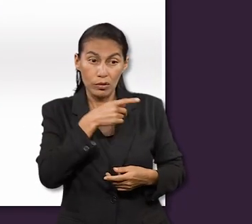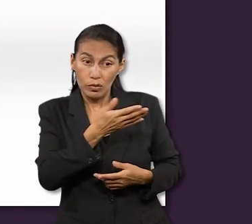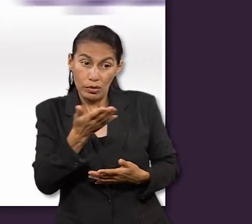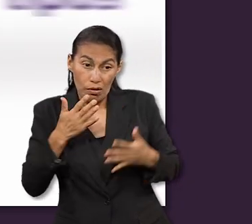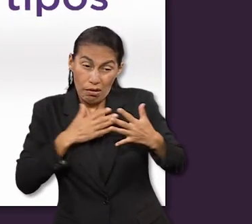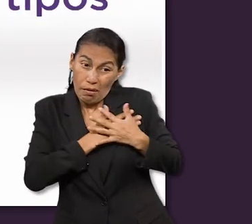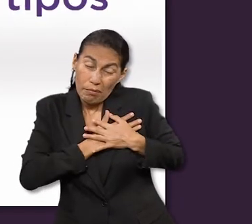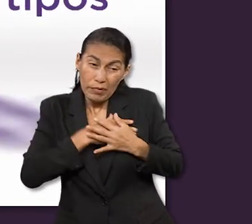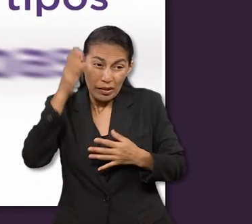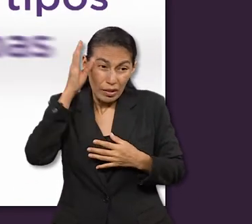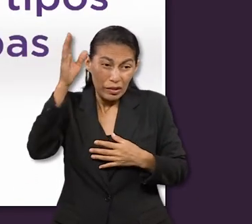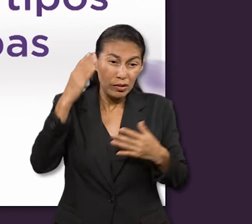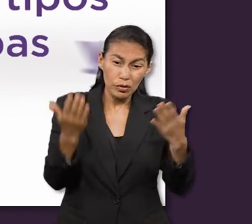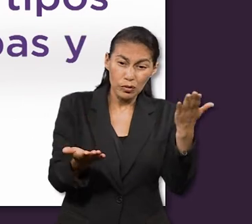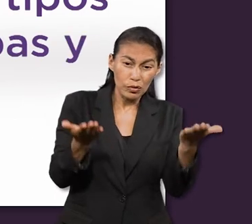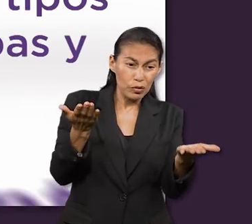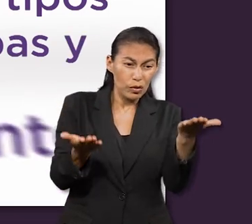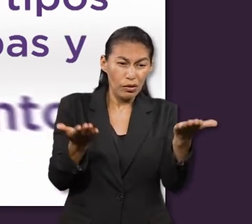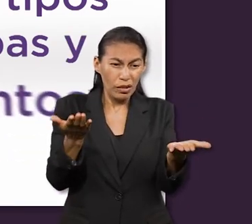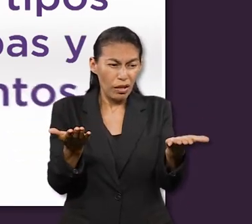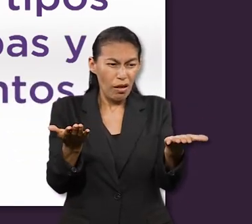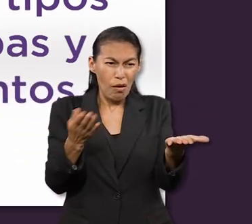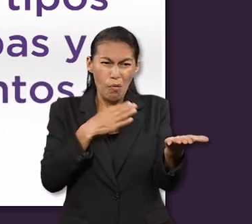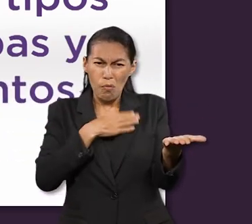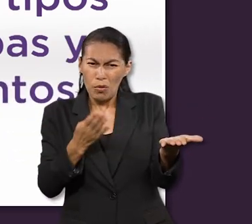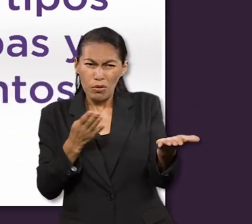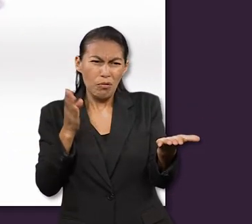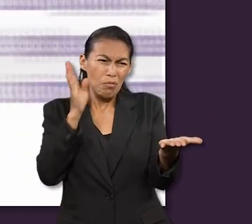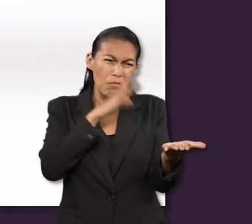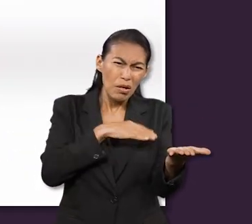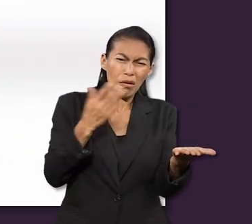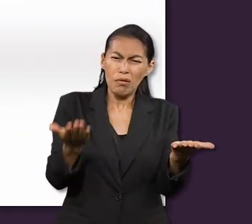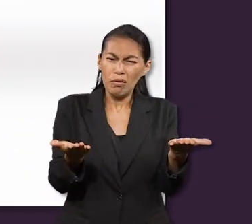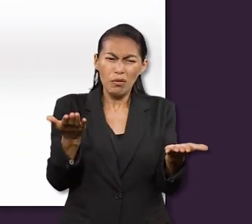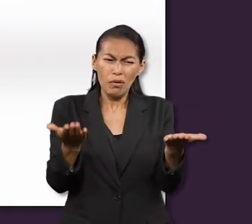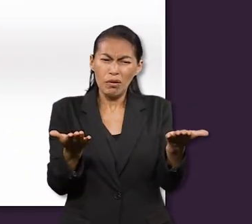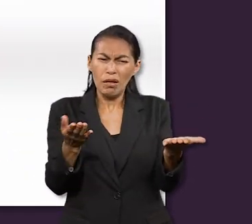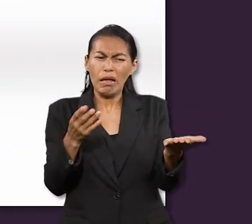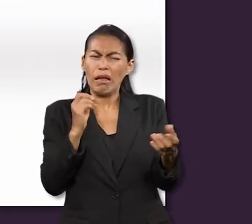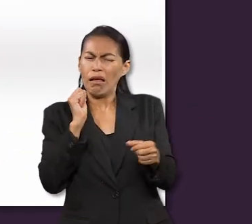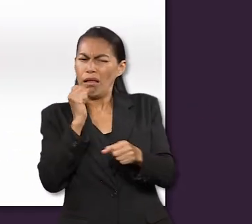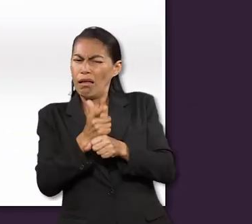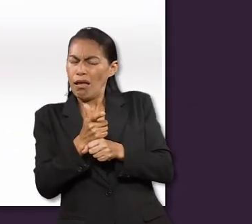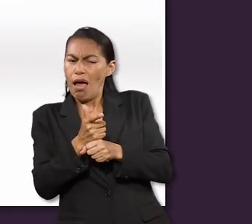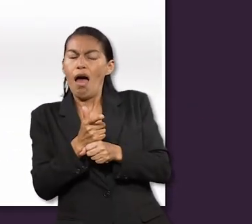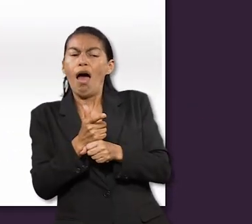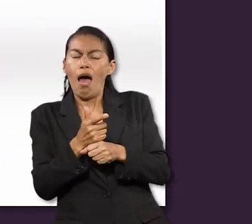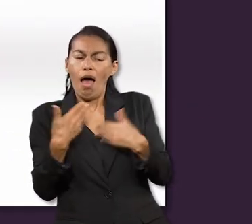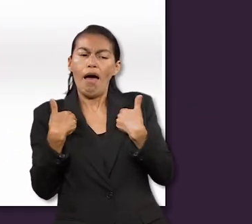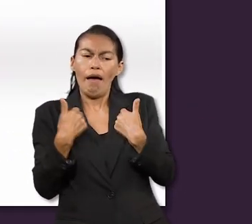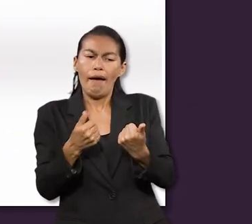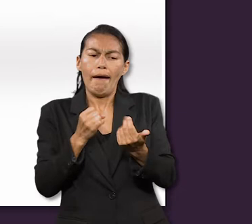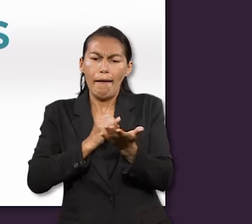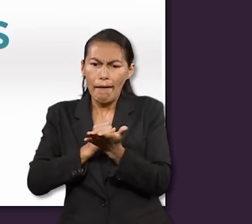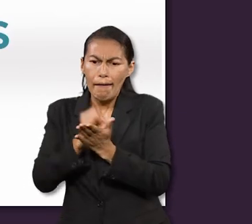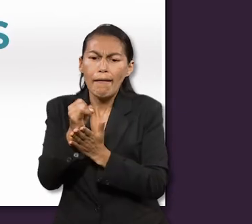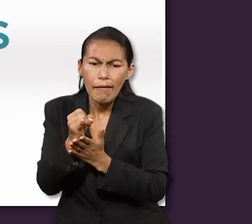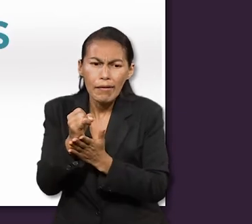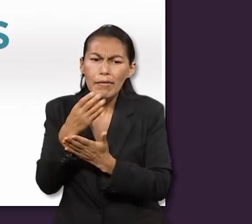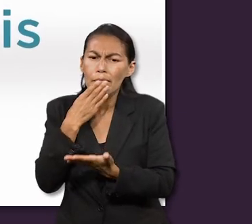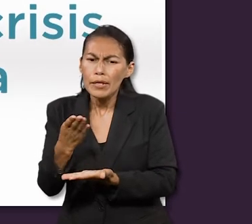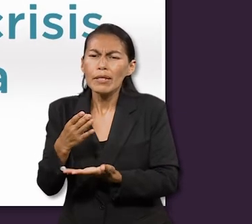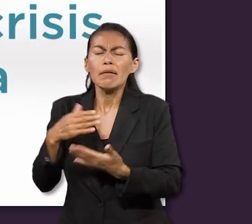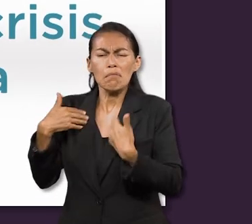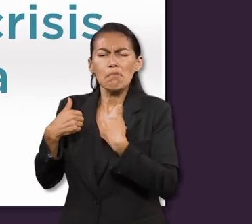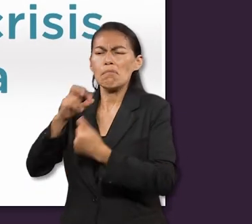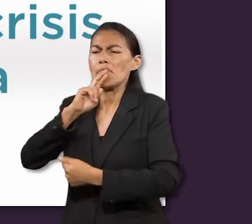a distinguir entre los diferentes tipos de pruebas y sufrimientos. Esto nos ayudará a comprender cómo afrontar las crisis en la